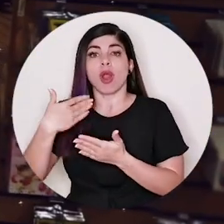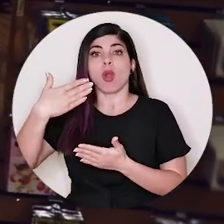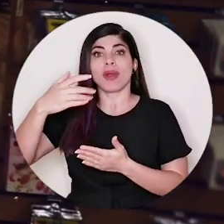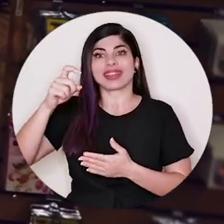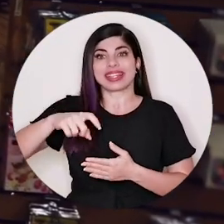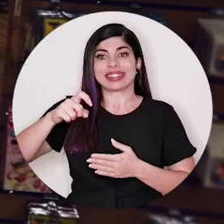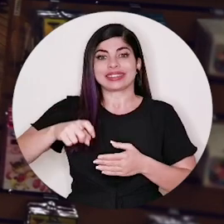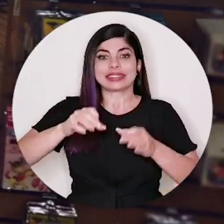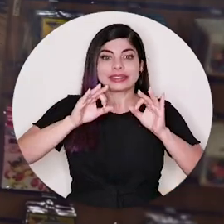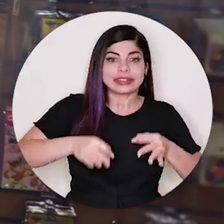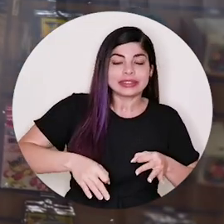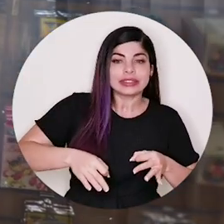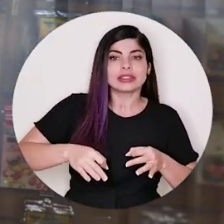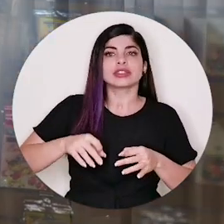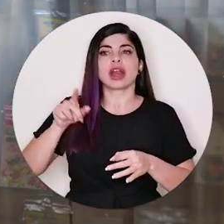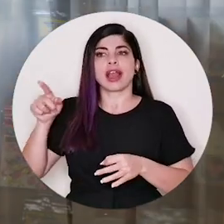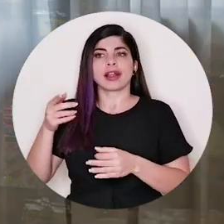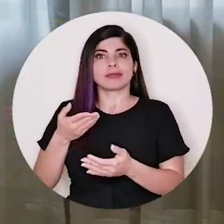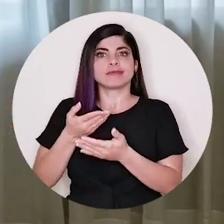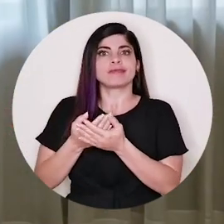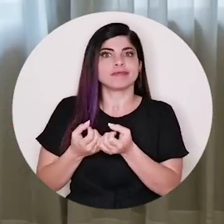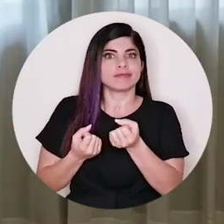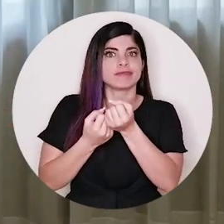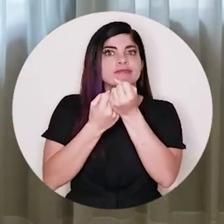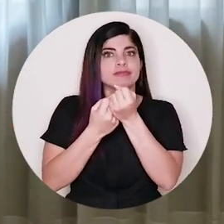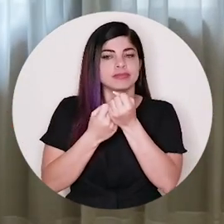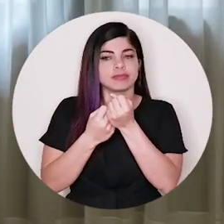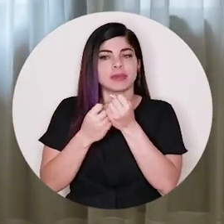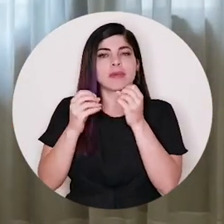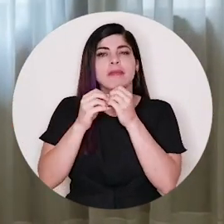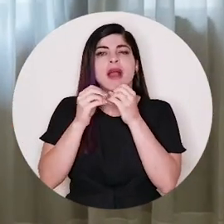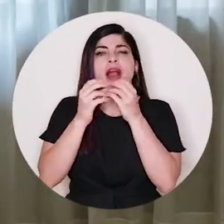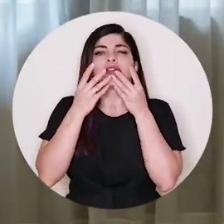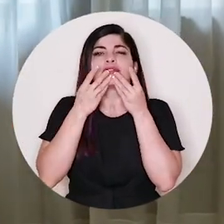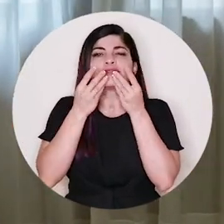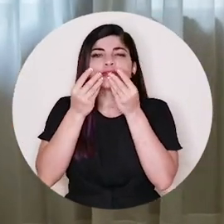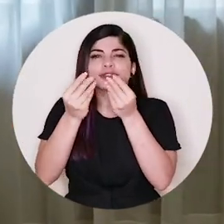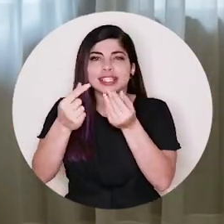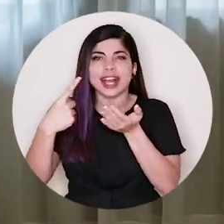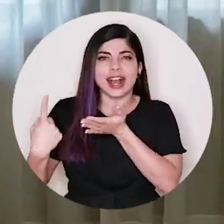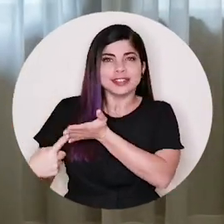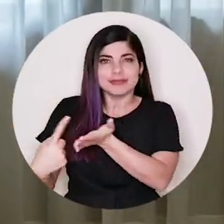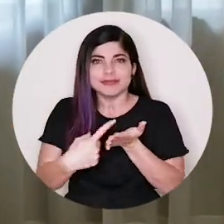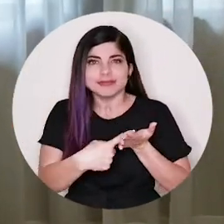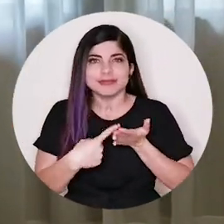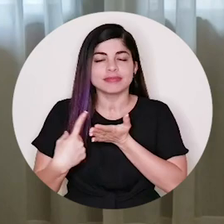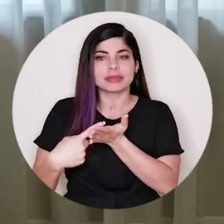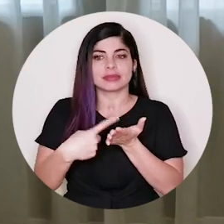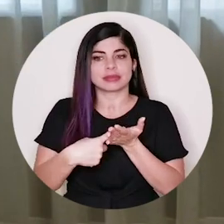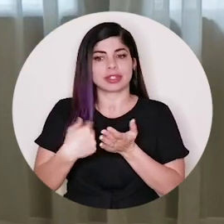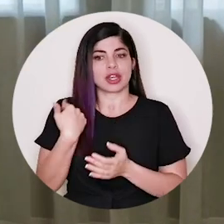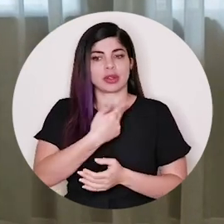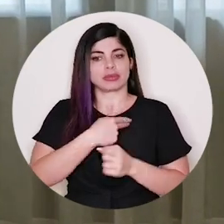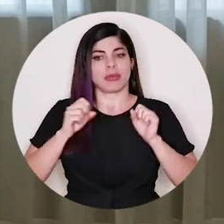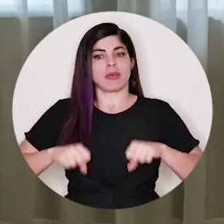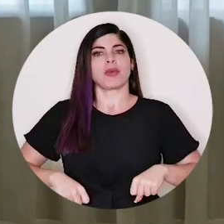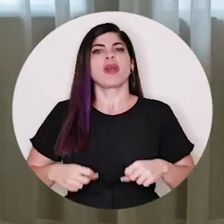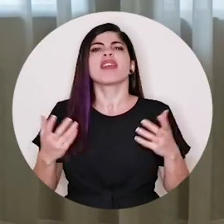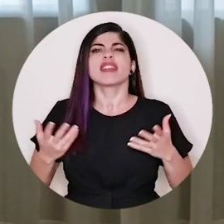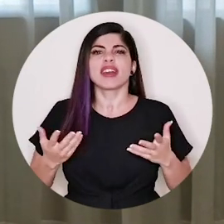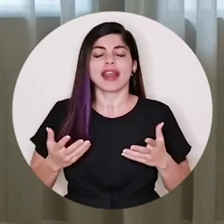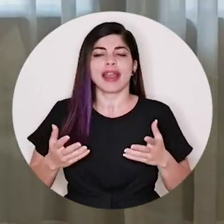decisiones que se deben tomar, que hacen que se enriquezca la discusión y que podamos tener